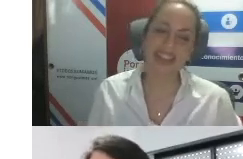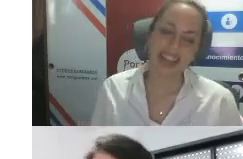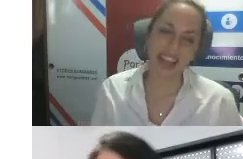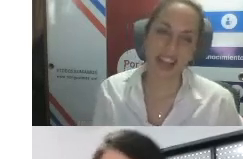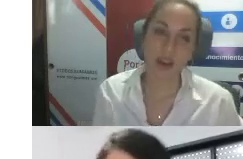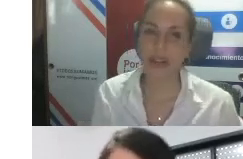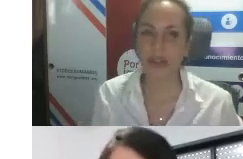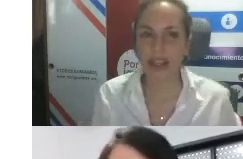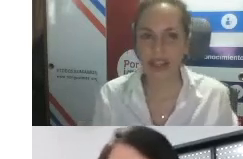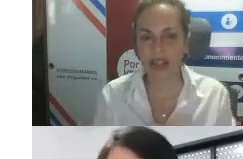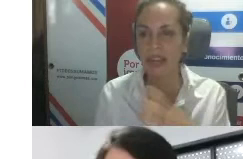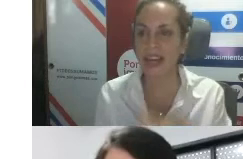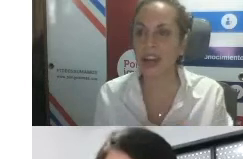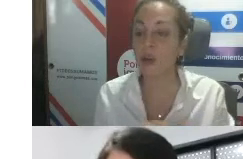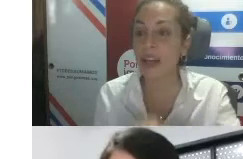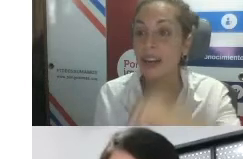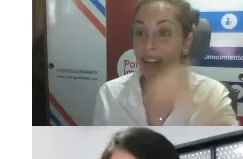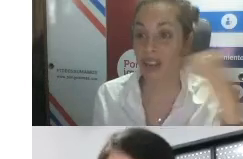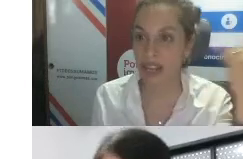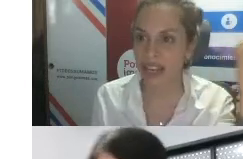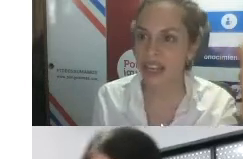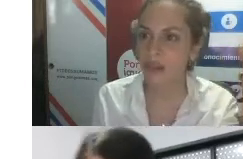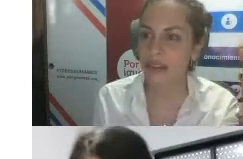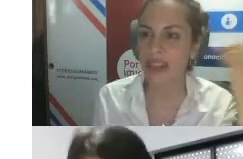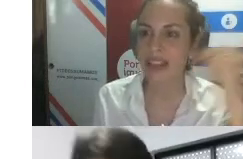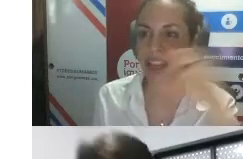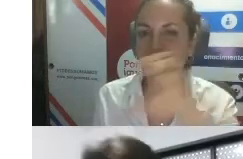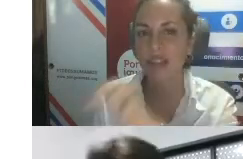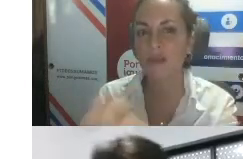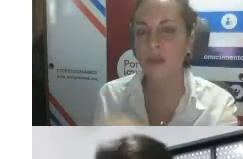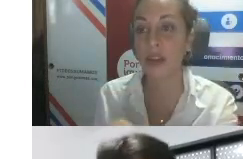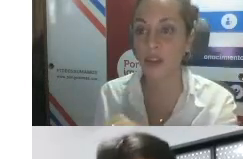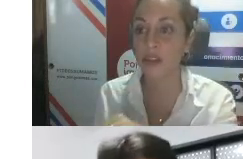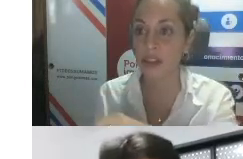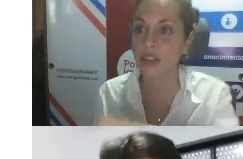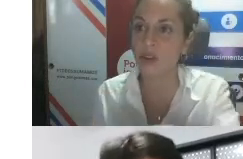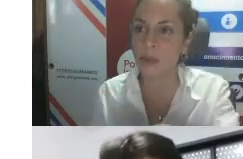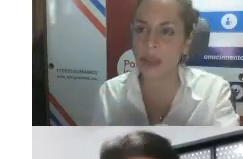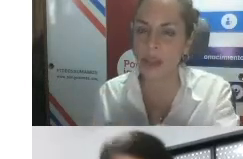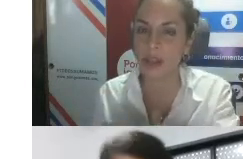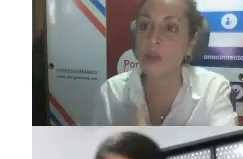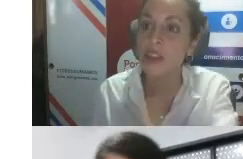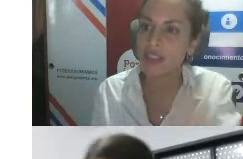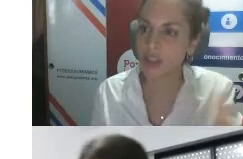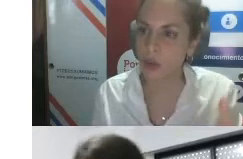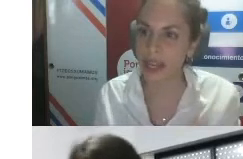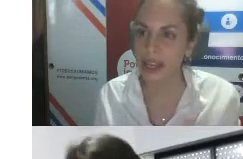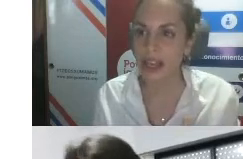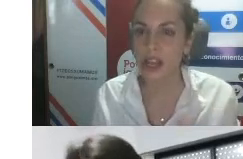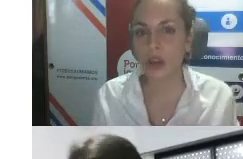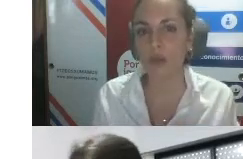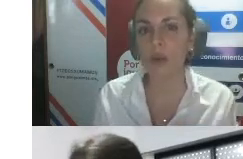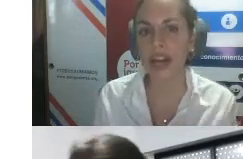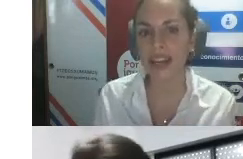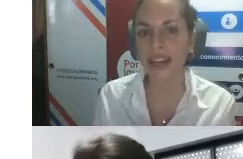Esteban con esto de la pelea en relación a la RBC que este enfoque entonces dentro de lo multisectorial